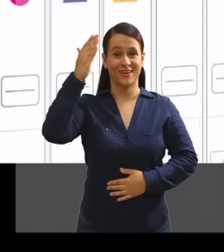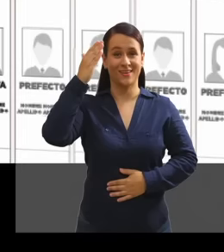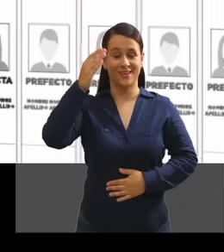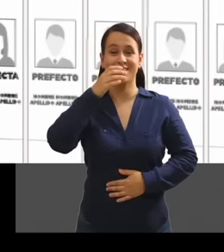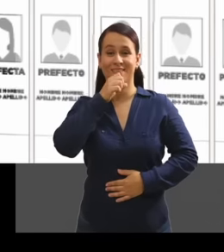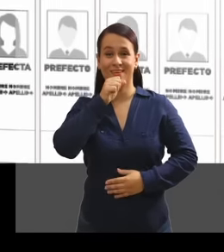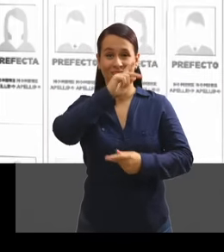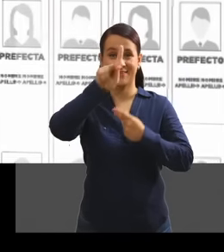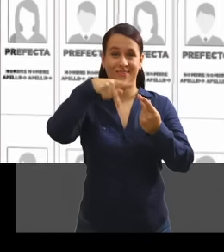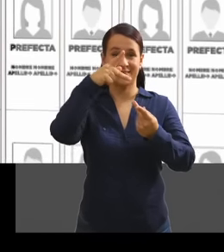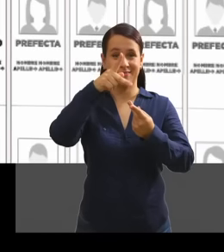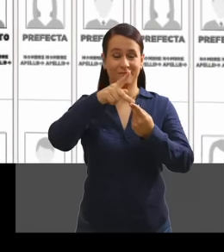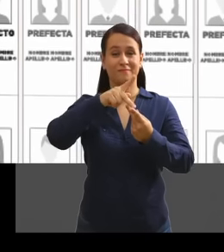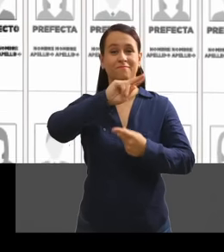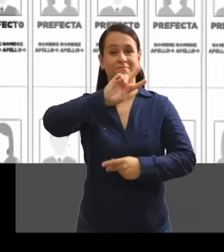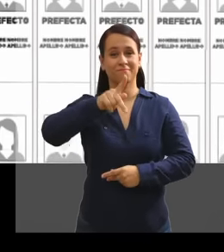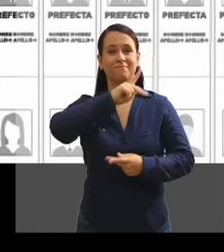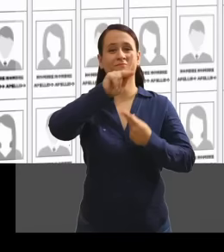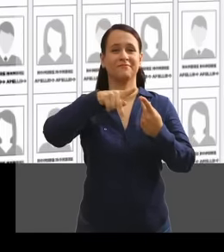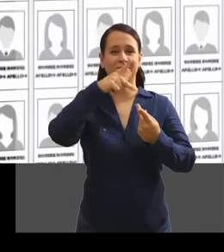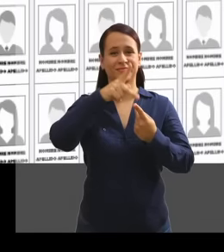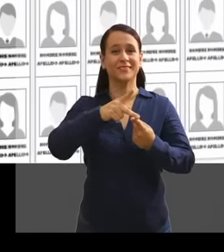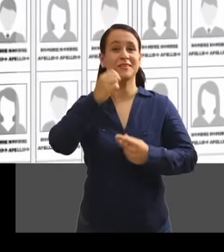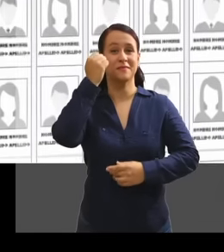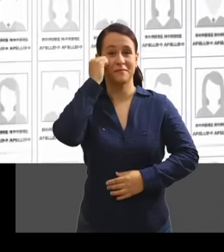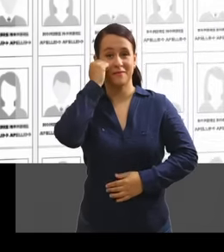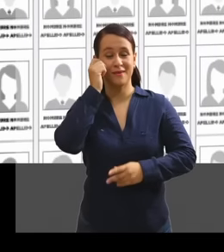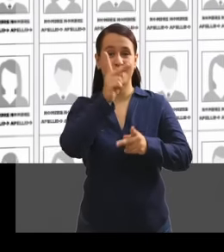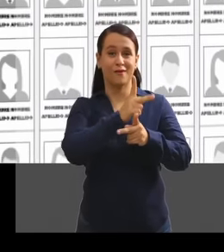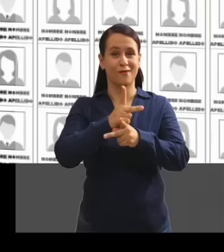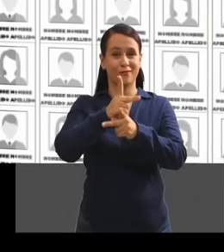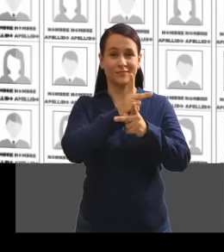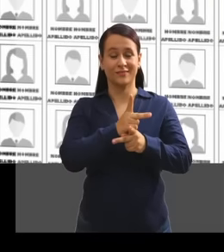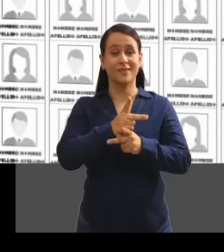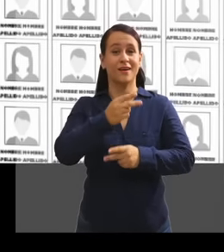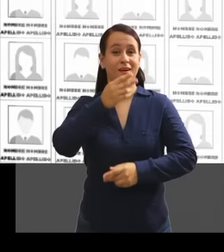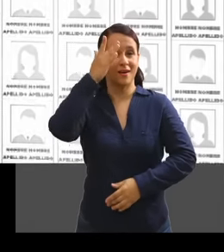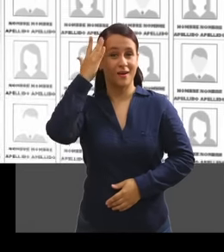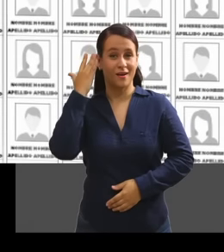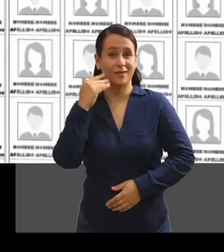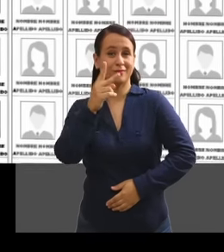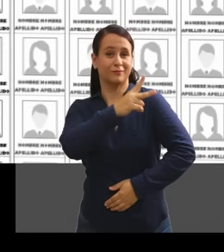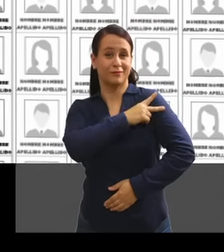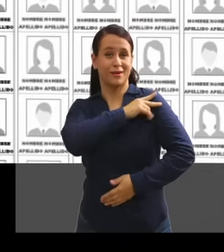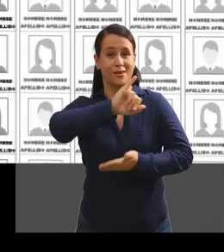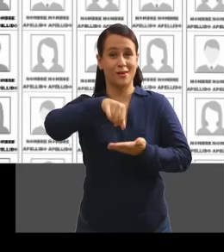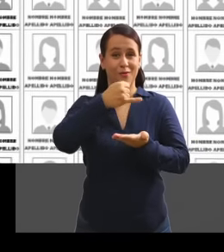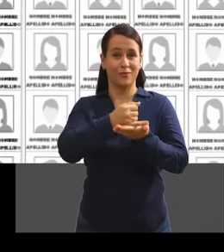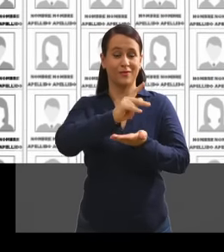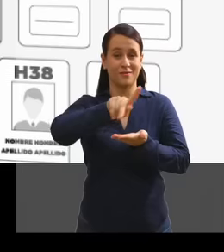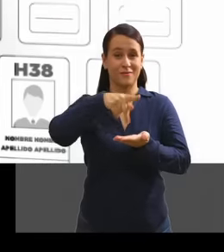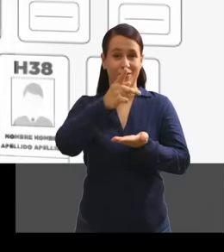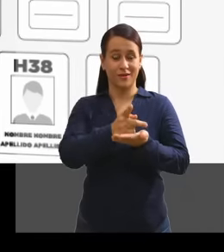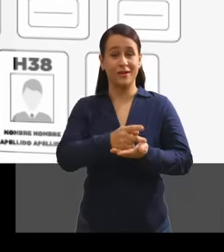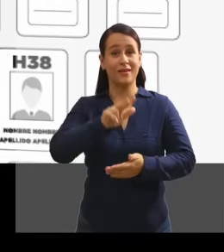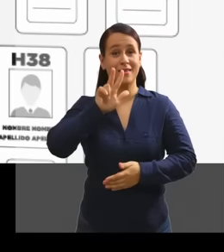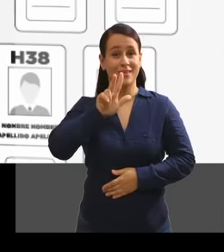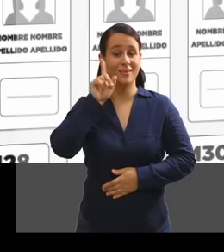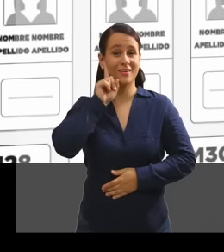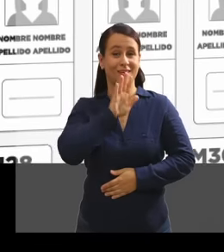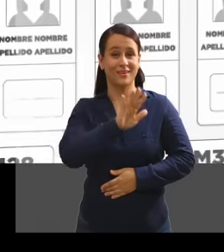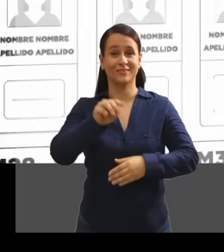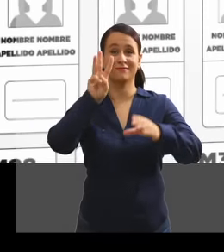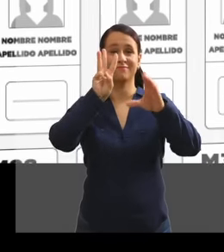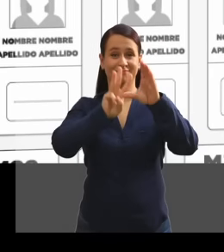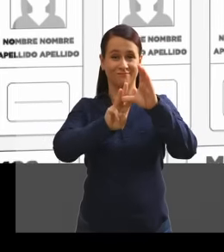alcaldías, anaranjado para prefecturas y viceprefecturas, lila para concejalías rurales, amarilla para vocales de las juntas parroquiales rurales, tres grises para el